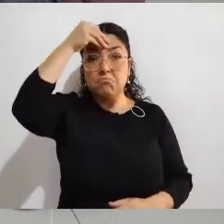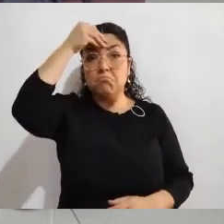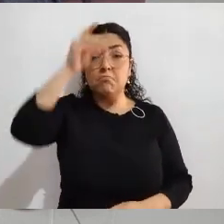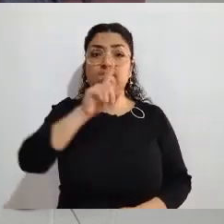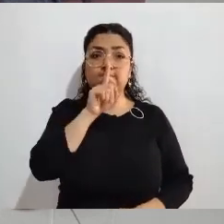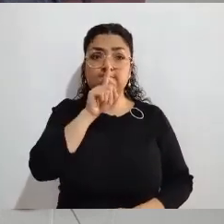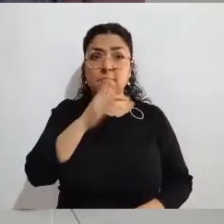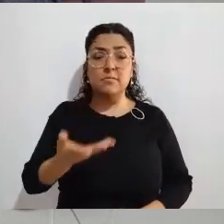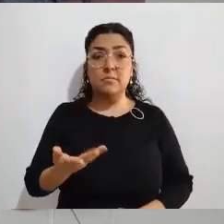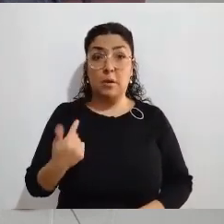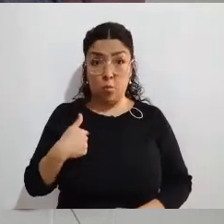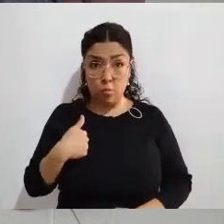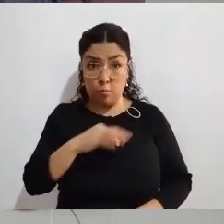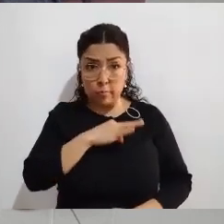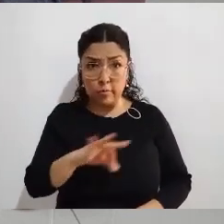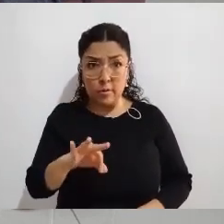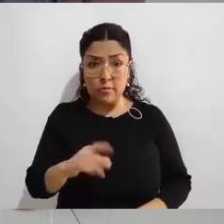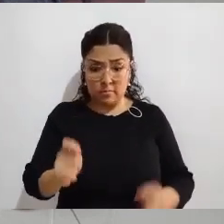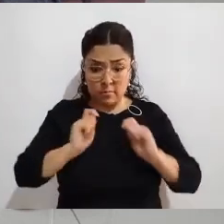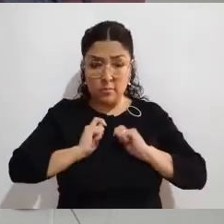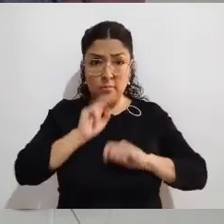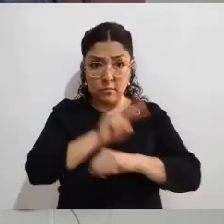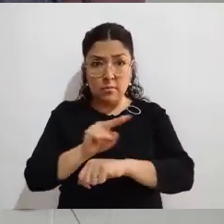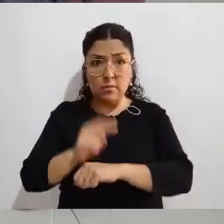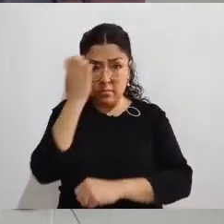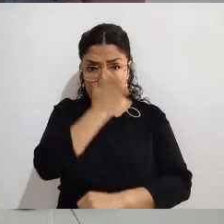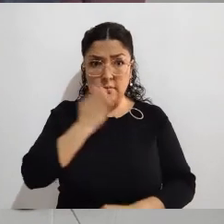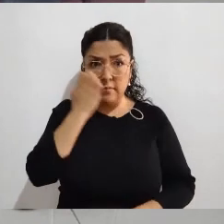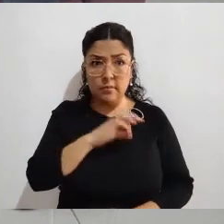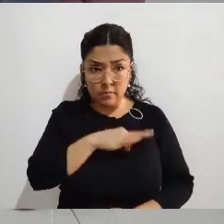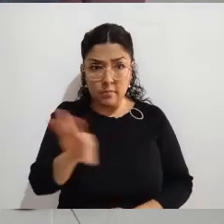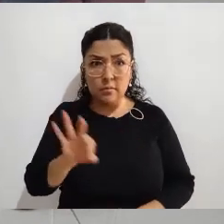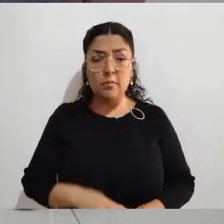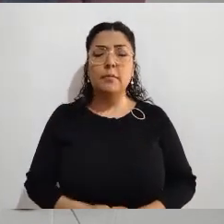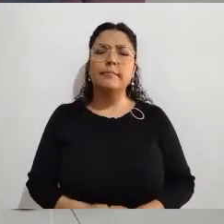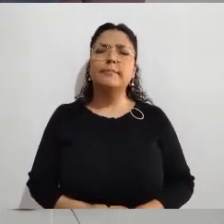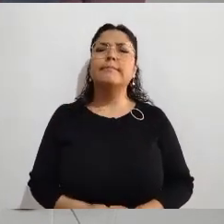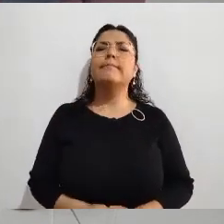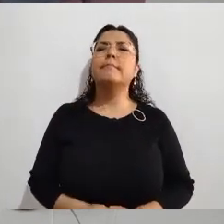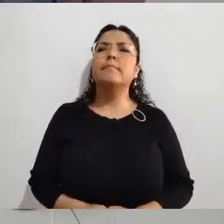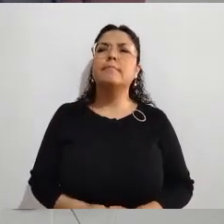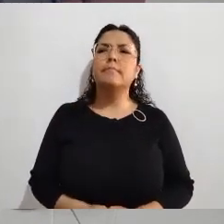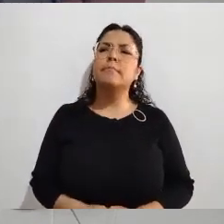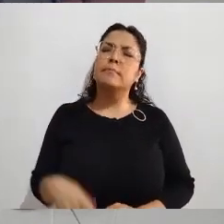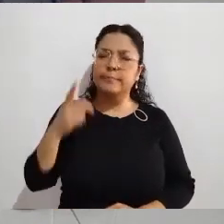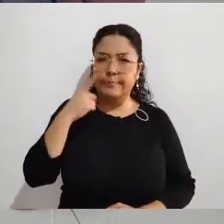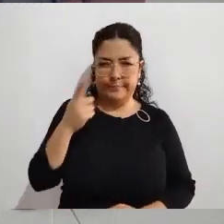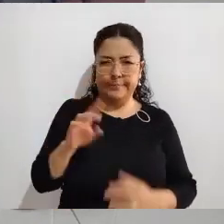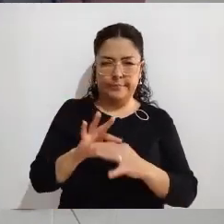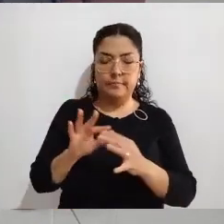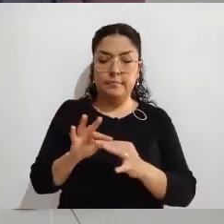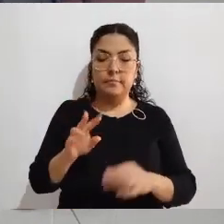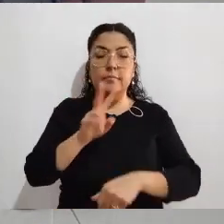poderme atrever y querer participar para conocer un poquito más. Claro, mira, te comento que en términos generales la